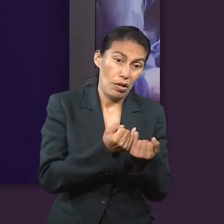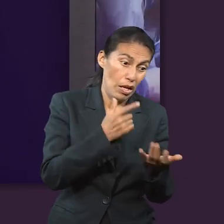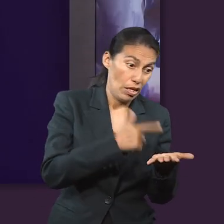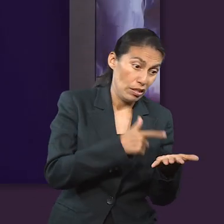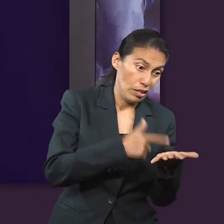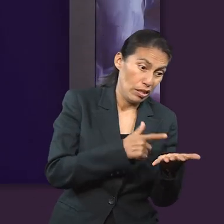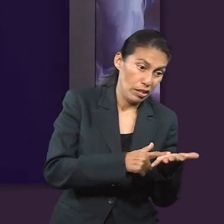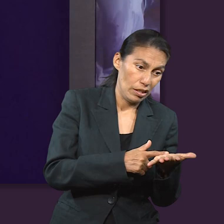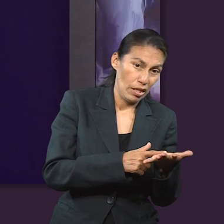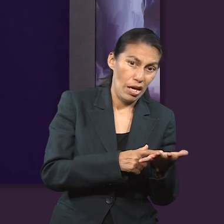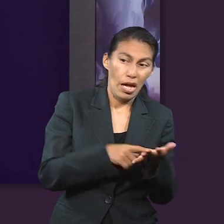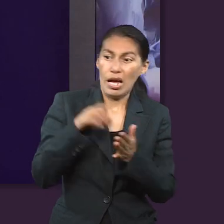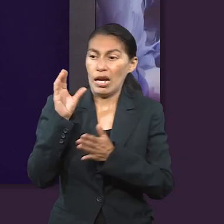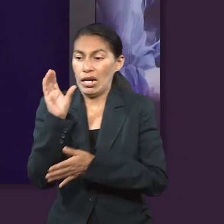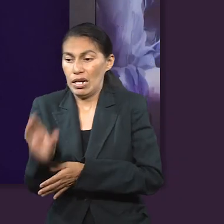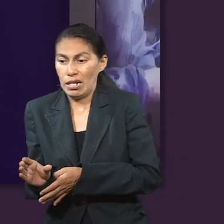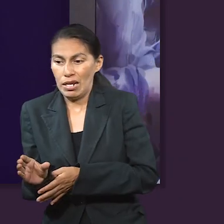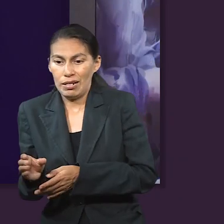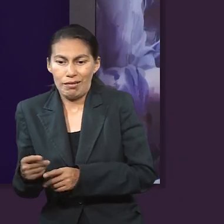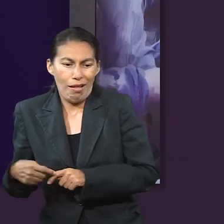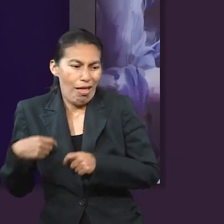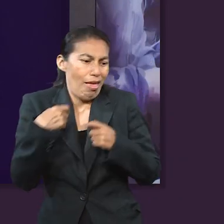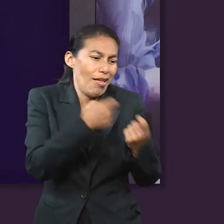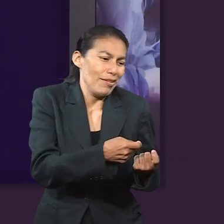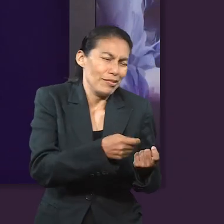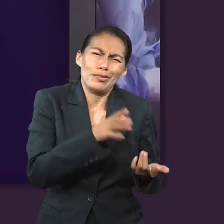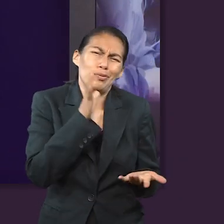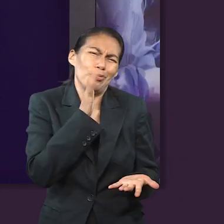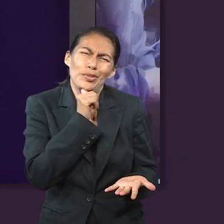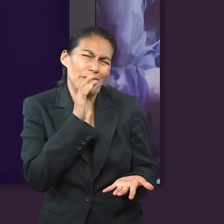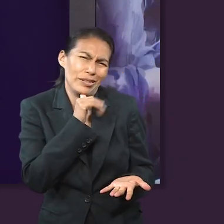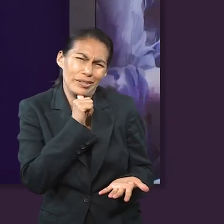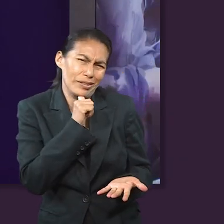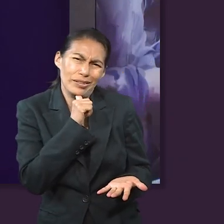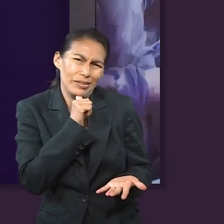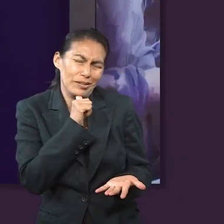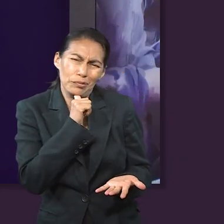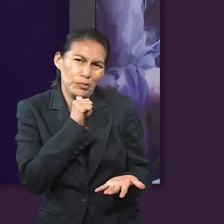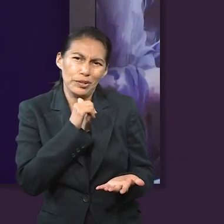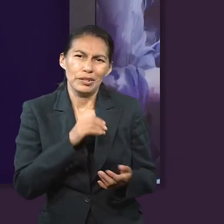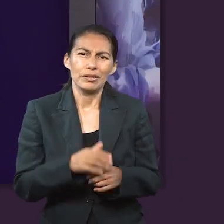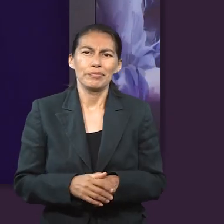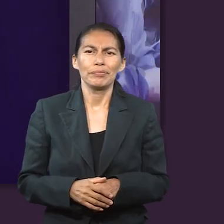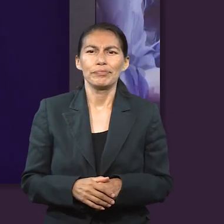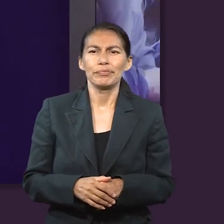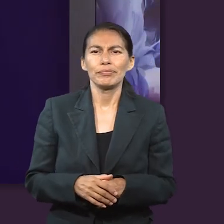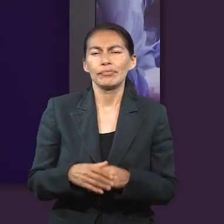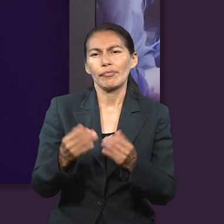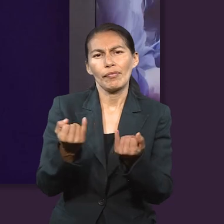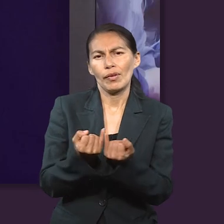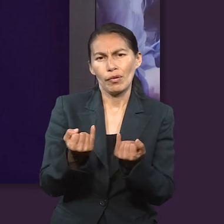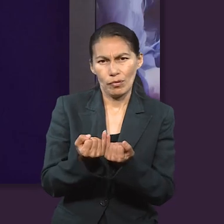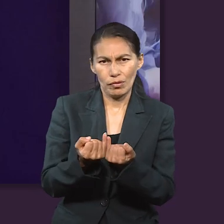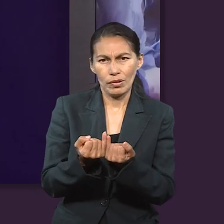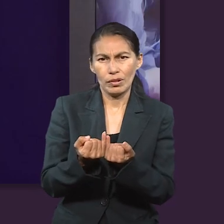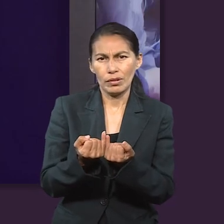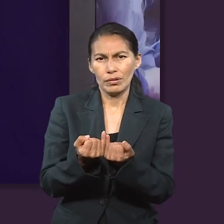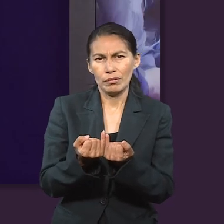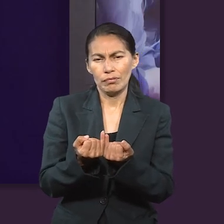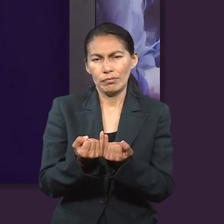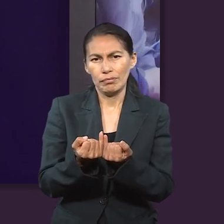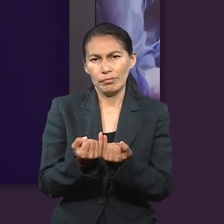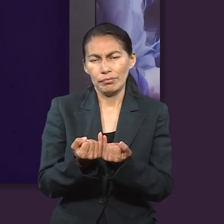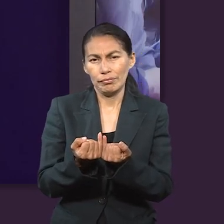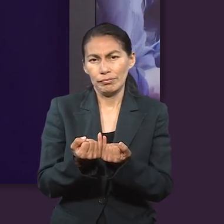carácter, porque así como el aceite de las vírgenes no se puede compartir, yo no te puedo transferir mi carácter. Y también